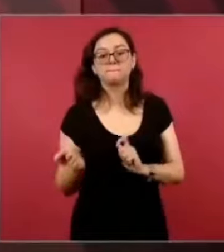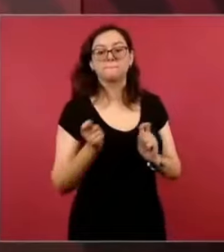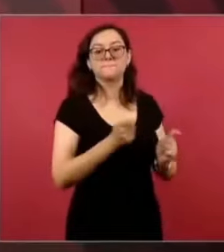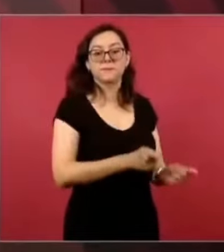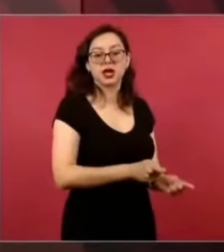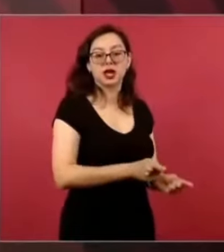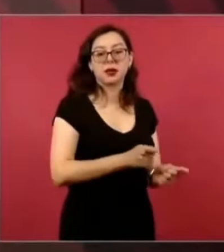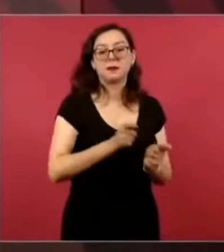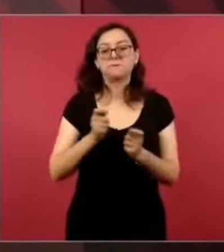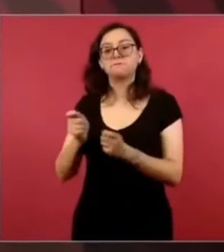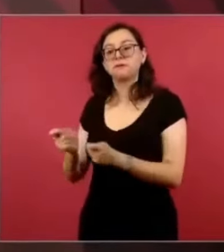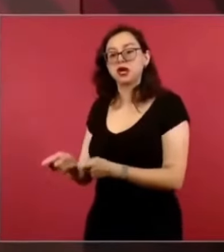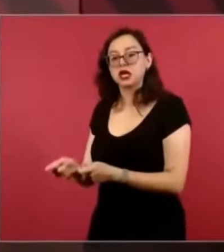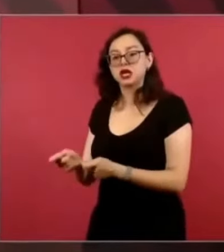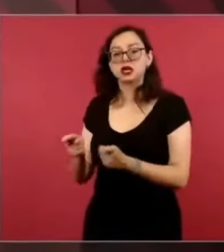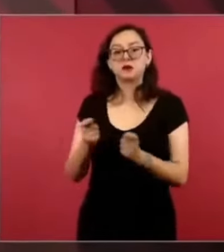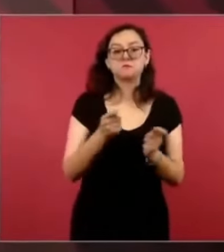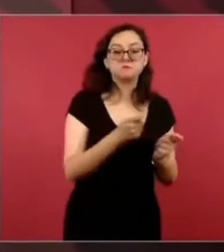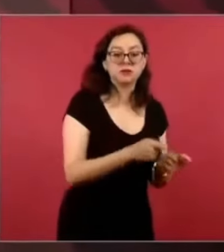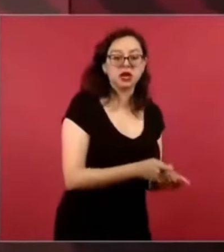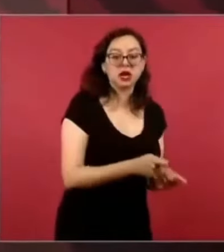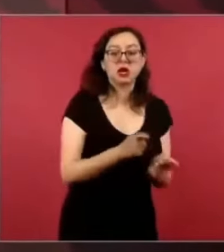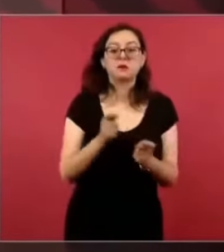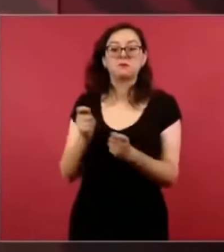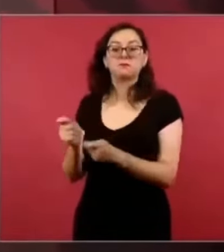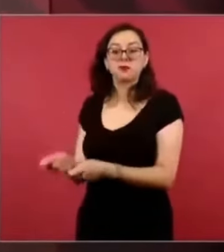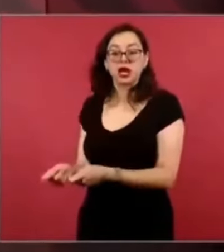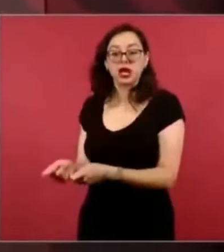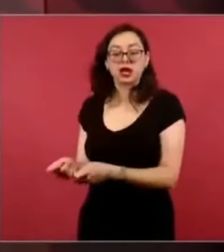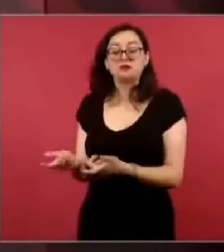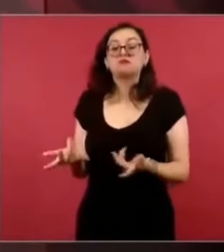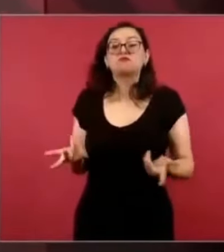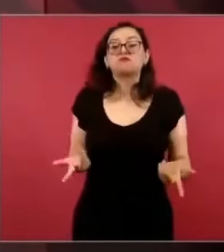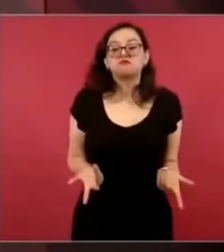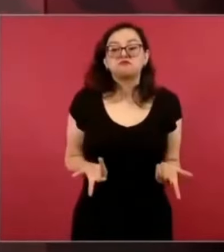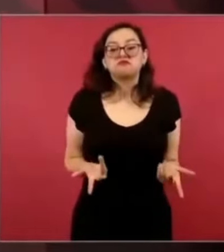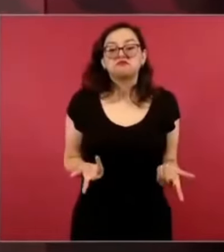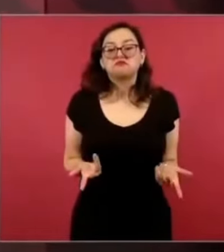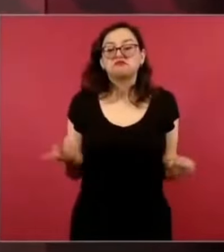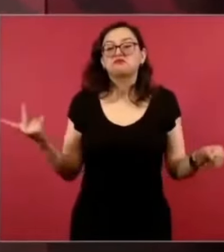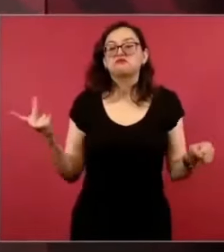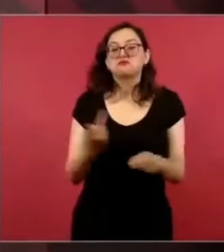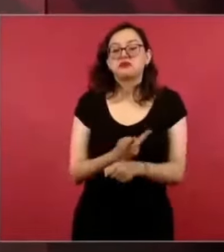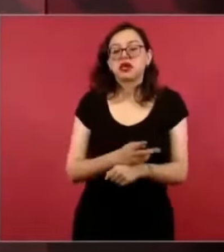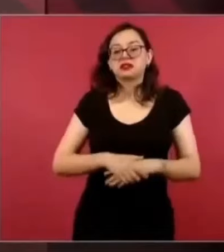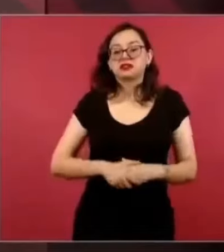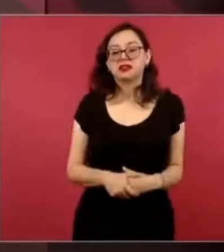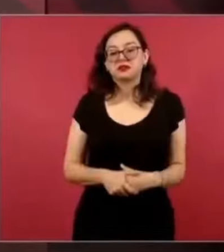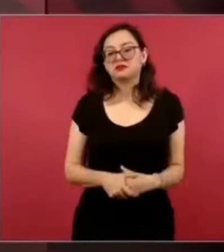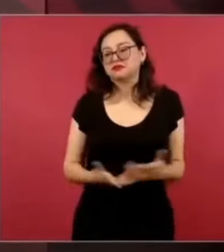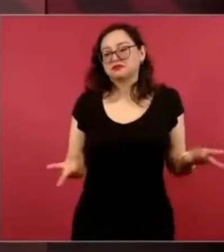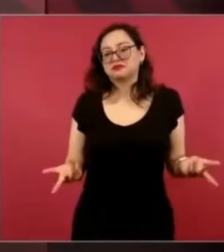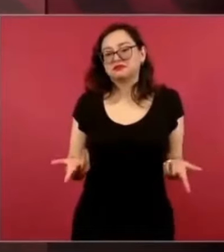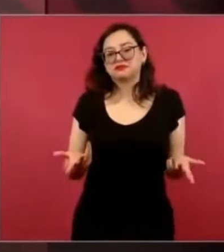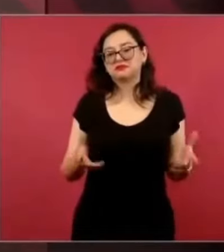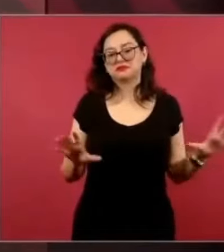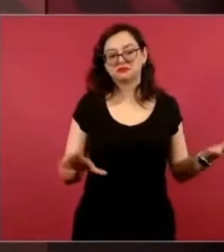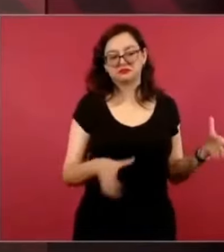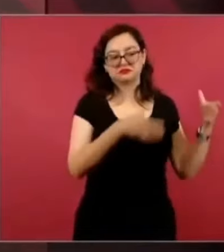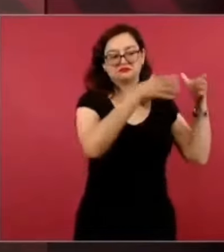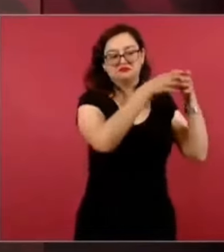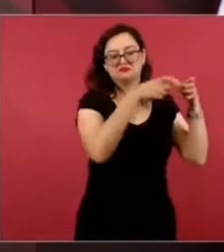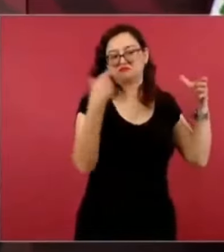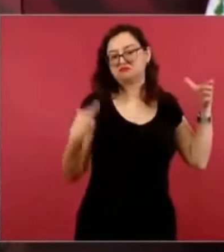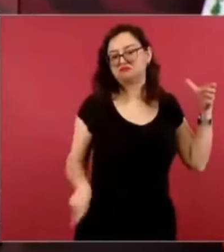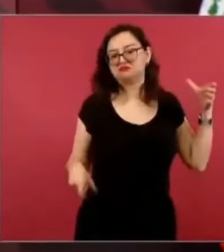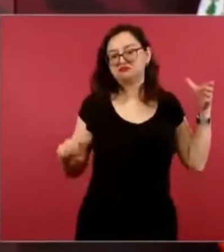mismo a los que dominaban, a la oligarquía. Les daba